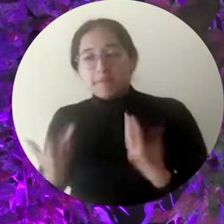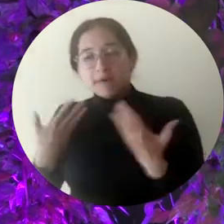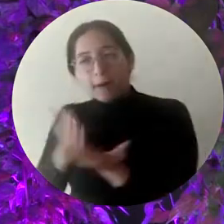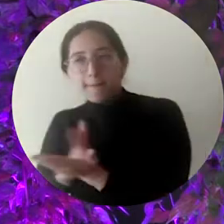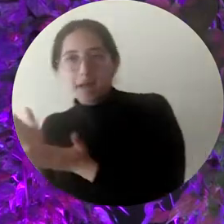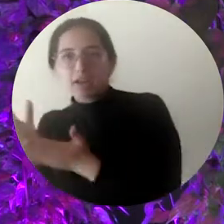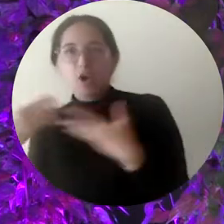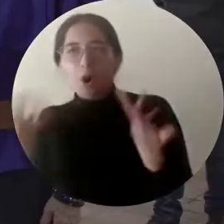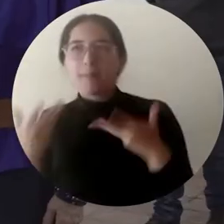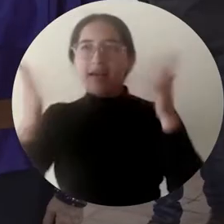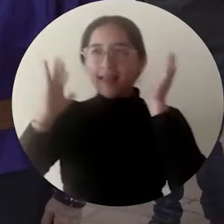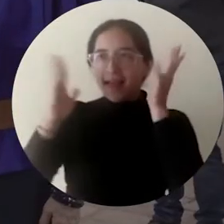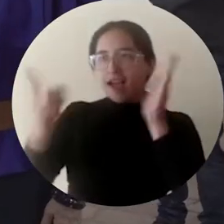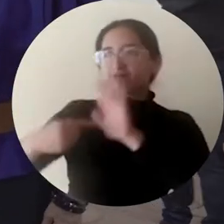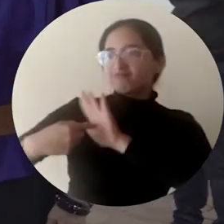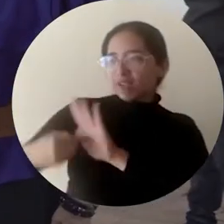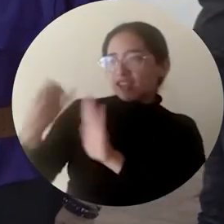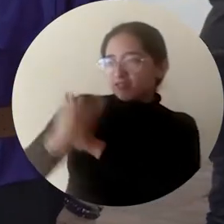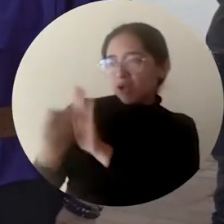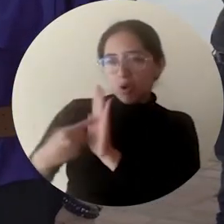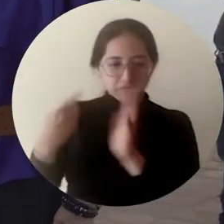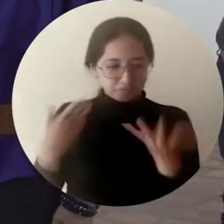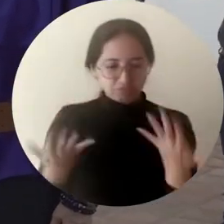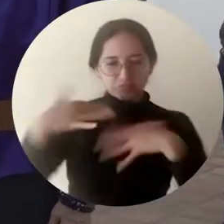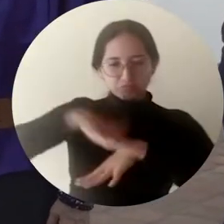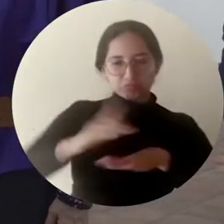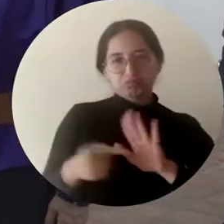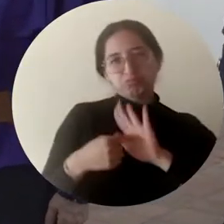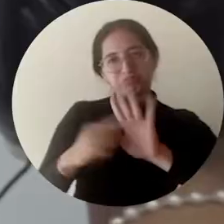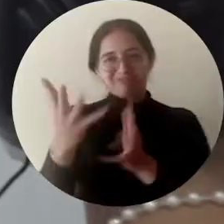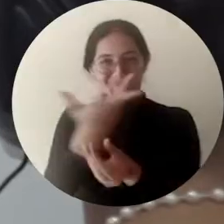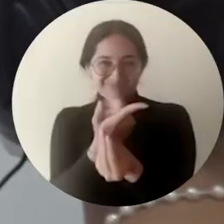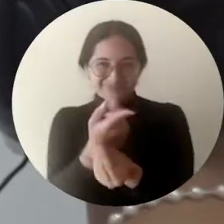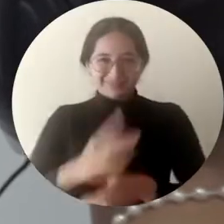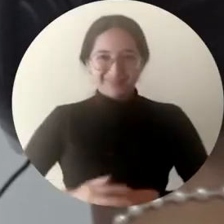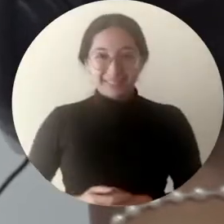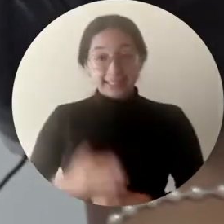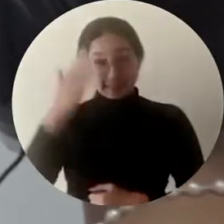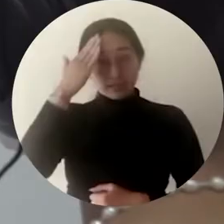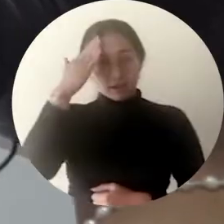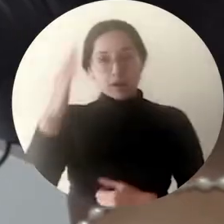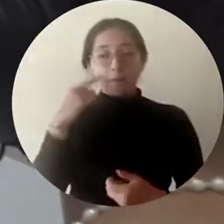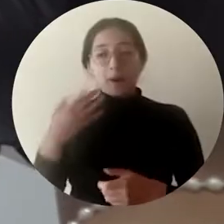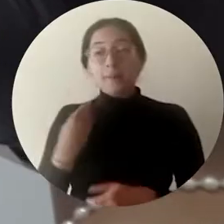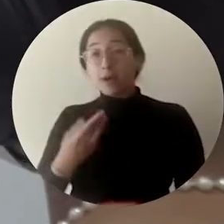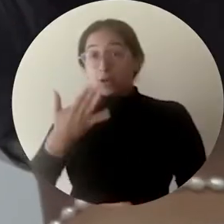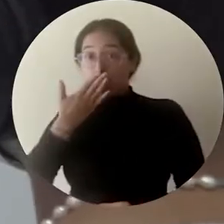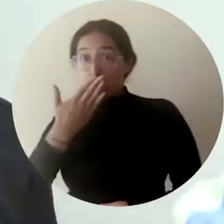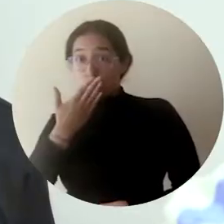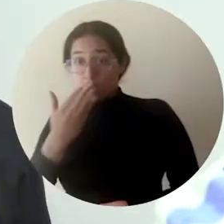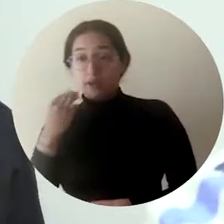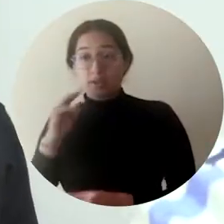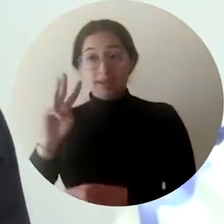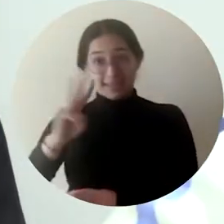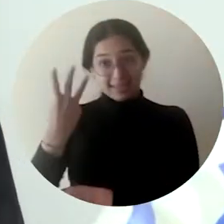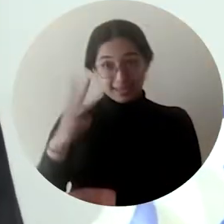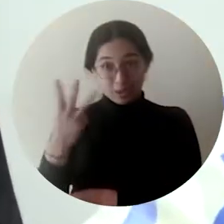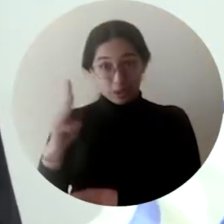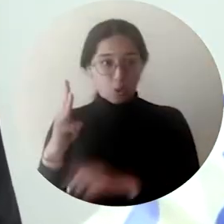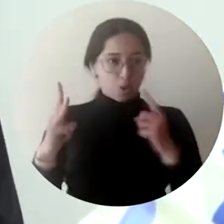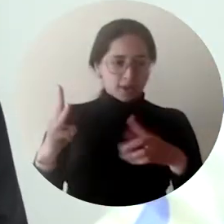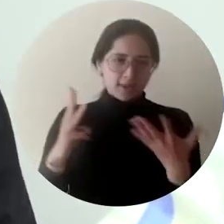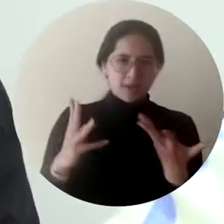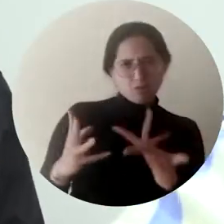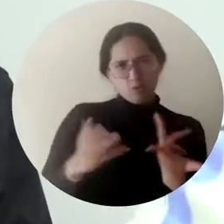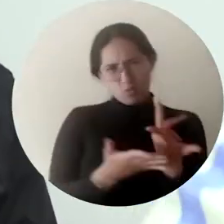la imagen en este caso. La iniciativa artística surge del interés que un artesano Wayú despertó en el director de arte danés Jebes